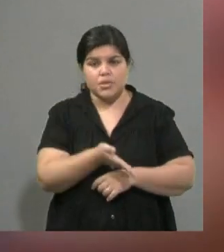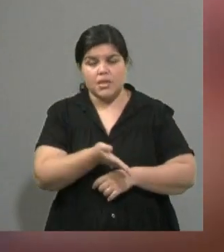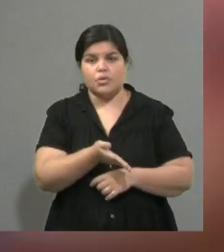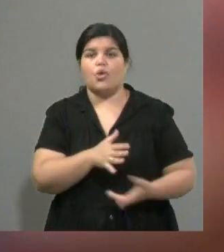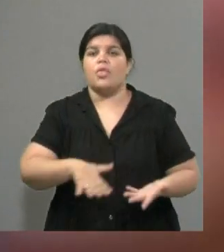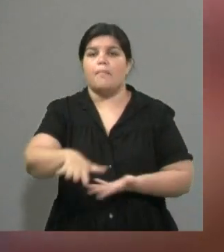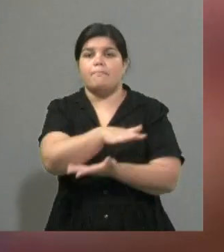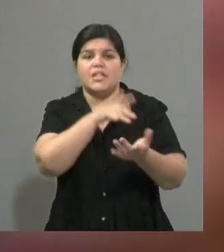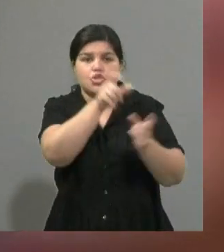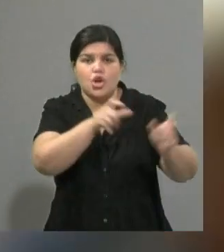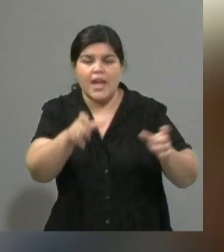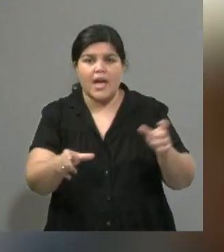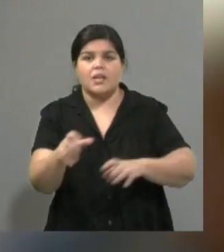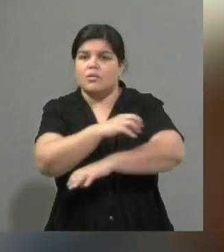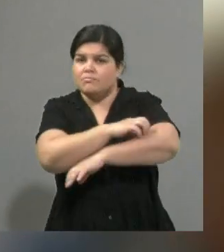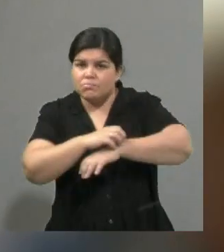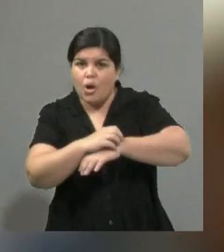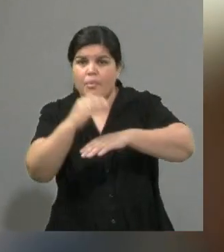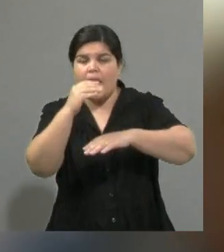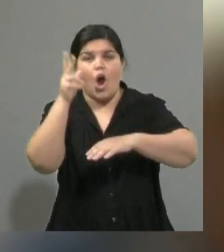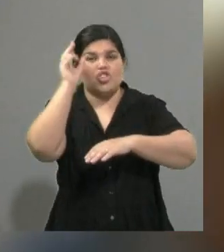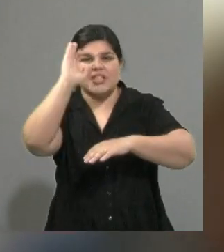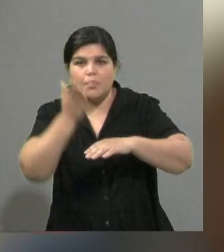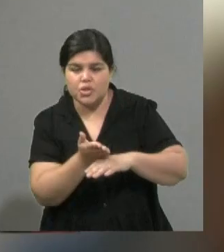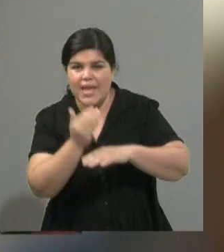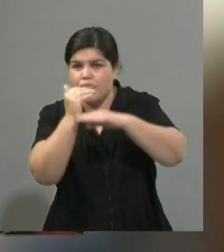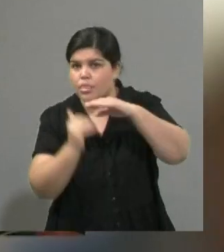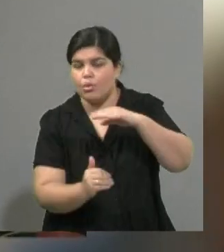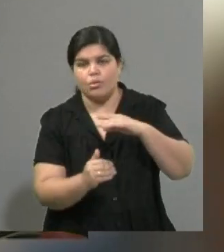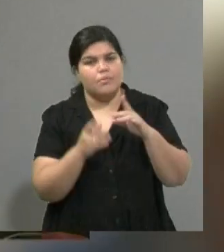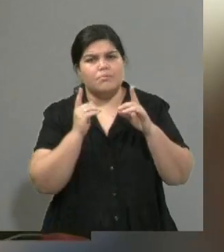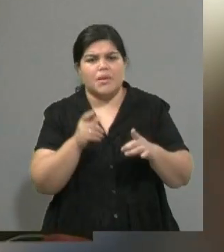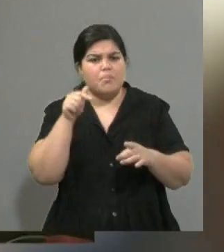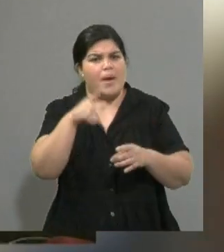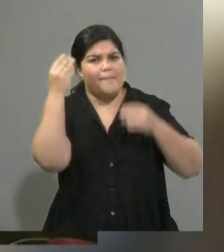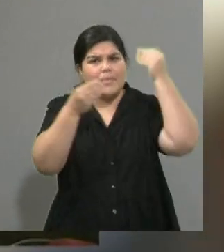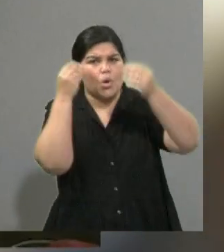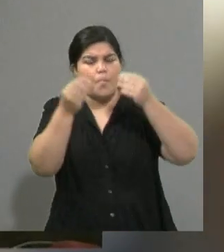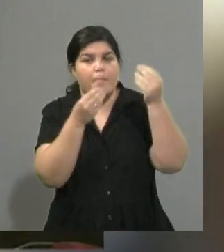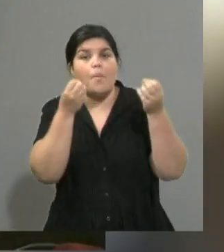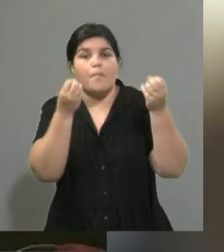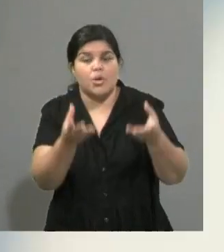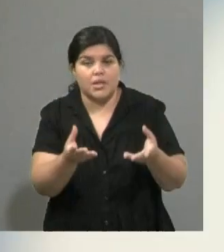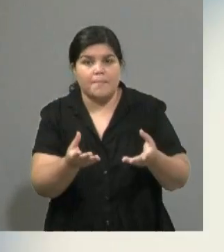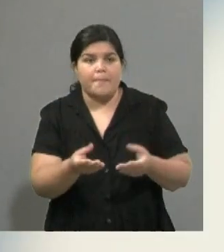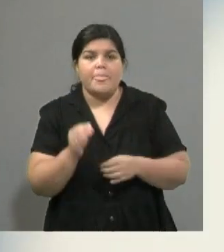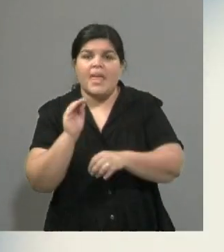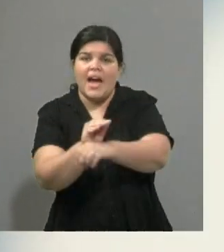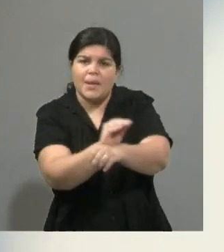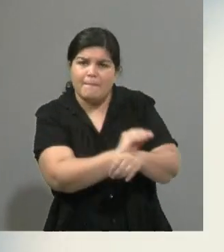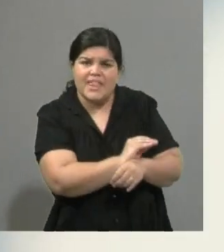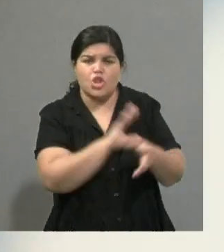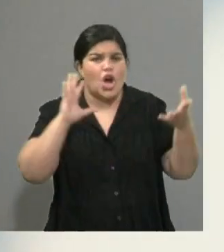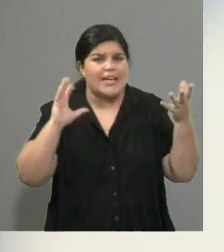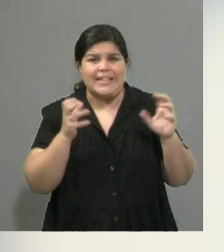está bajo los índices de pobreza, hay realmente una preocupación por la cuestión de la crisis alimentaria y encima